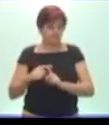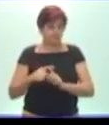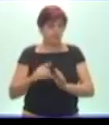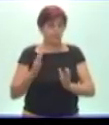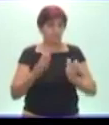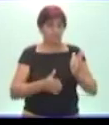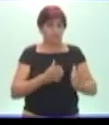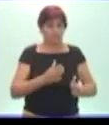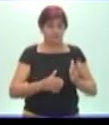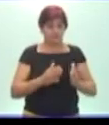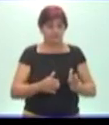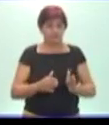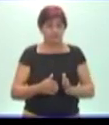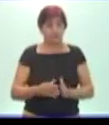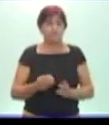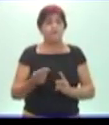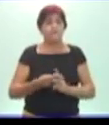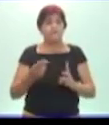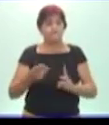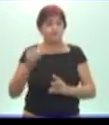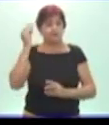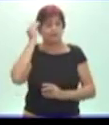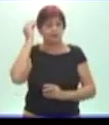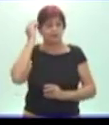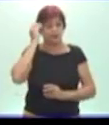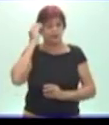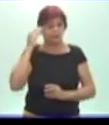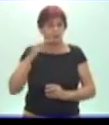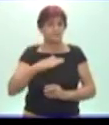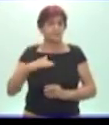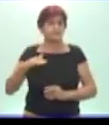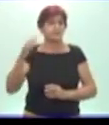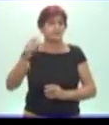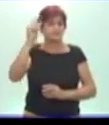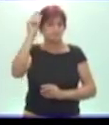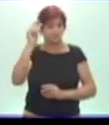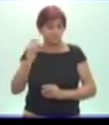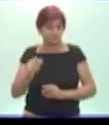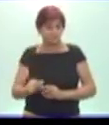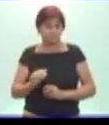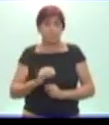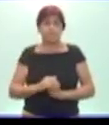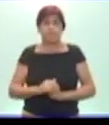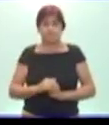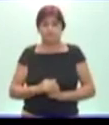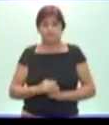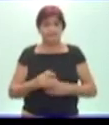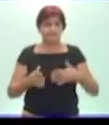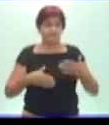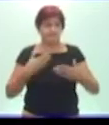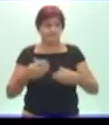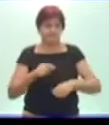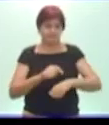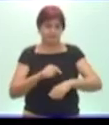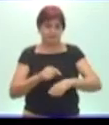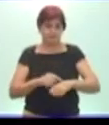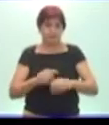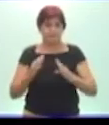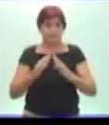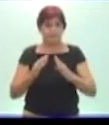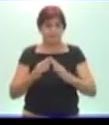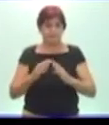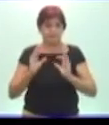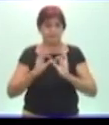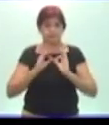como una oportunidad de aprendizaje y de crecimiento personal donde también es importante disfrutar este tiempo en casa con la familia